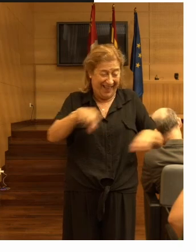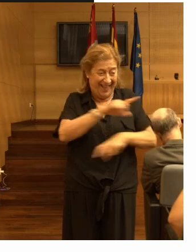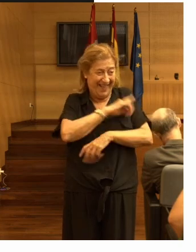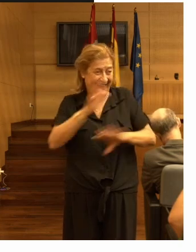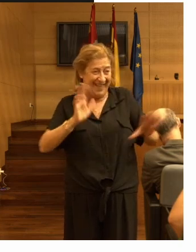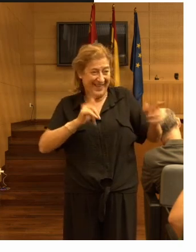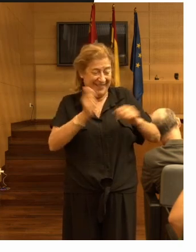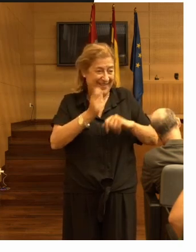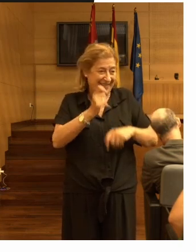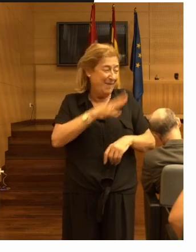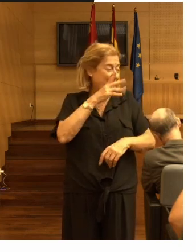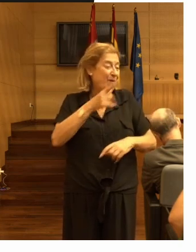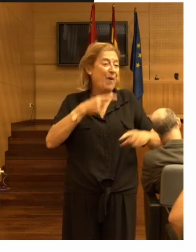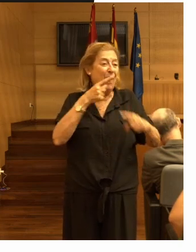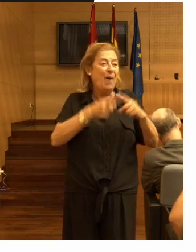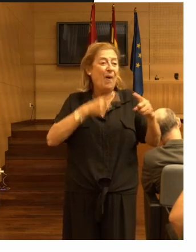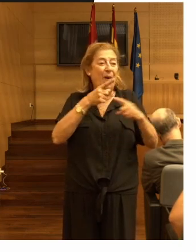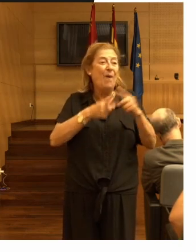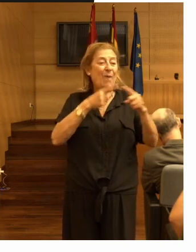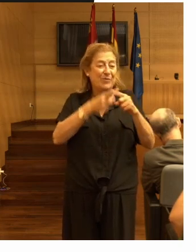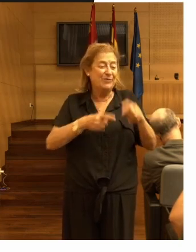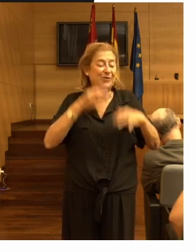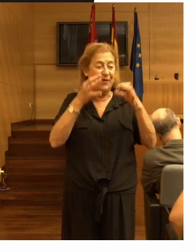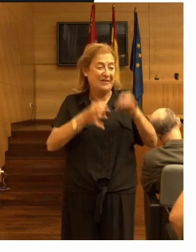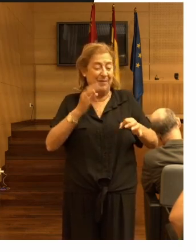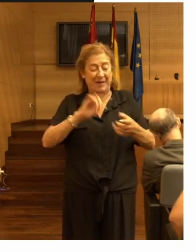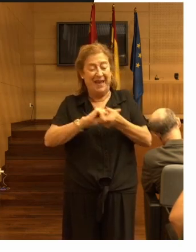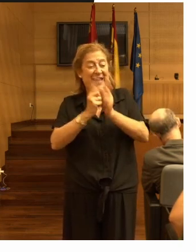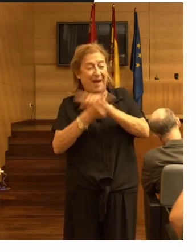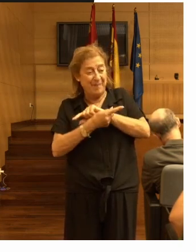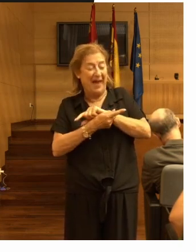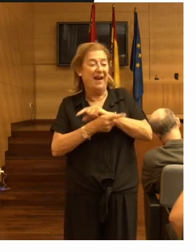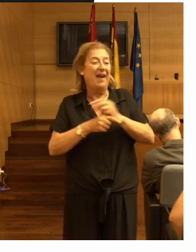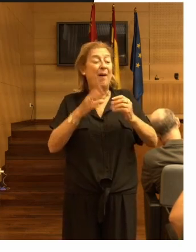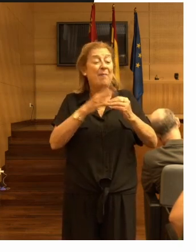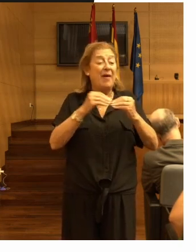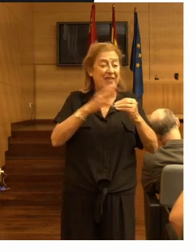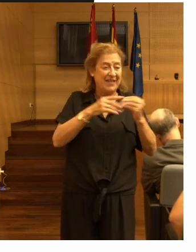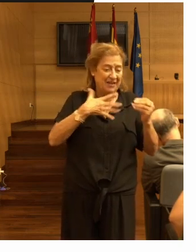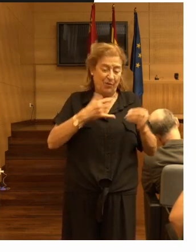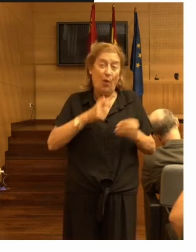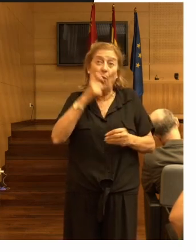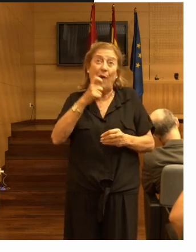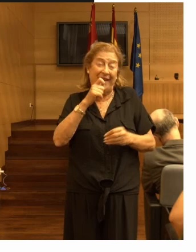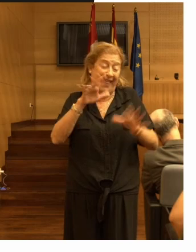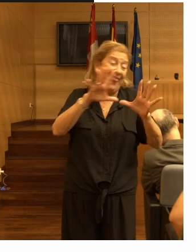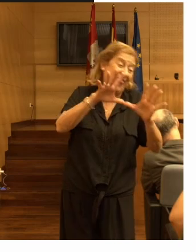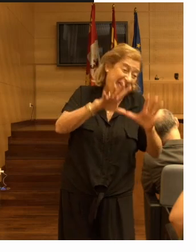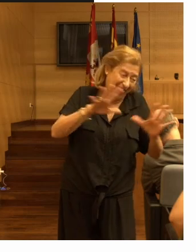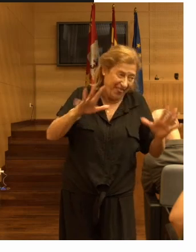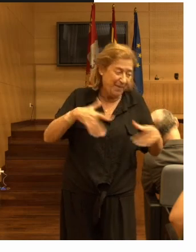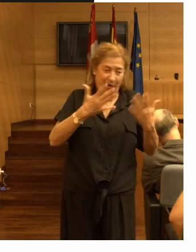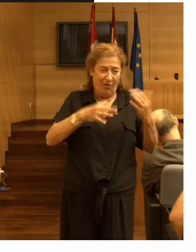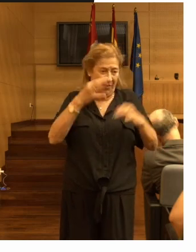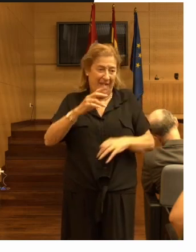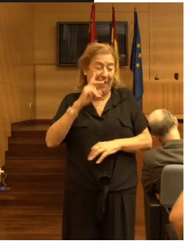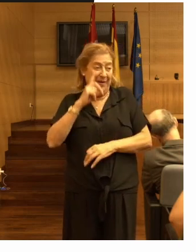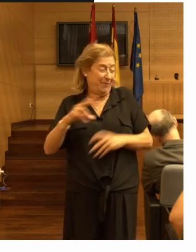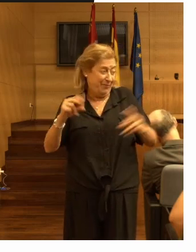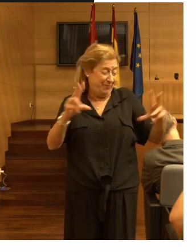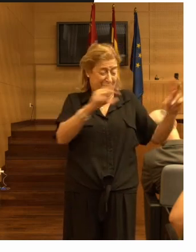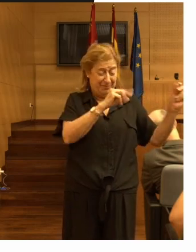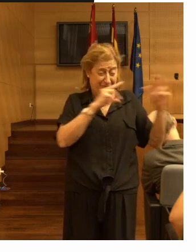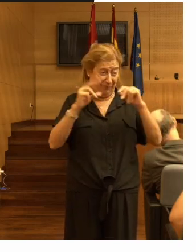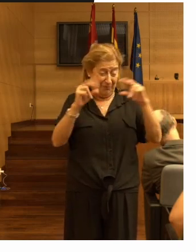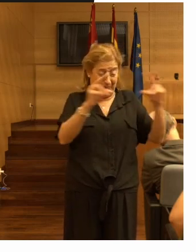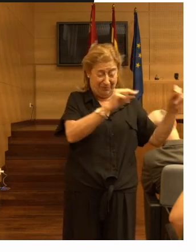el uso cotidiano cambiar a los pacientes podrían llegar a durar diez pero hay que ver cuál es el plan